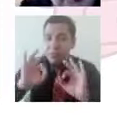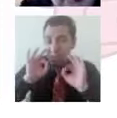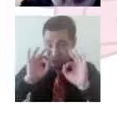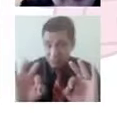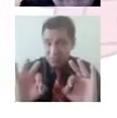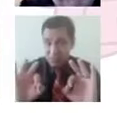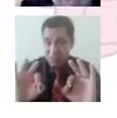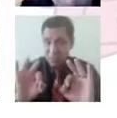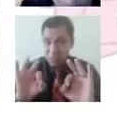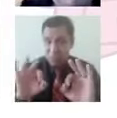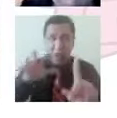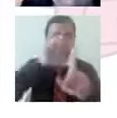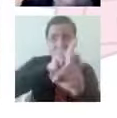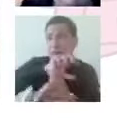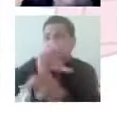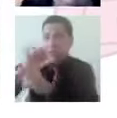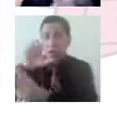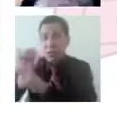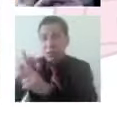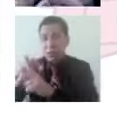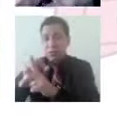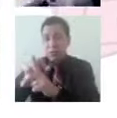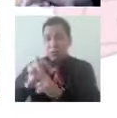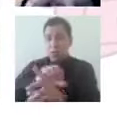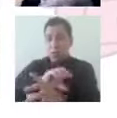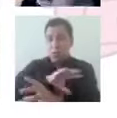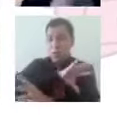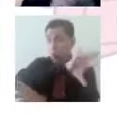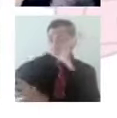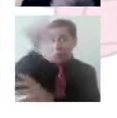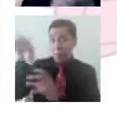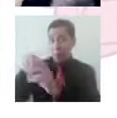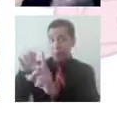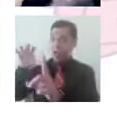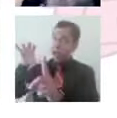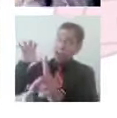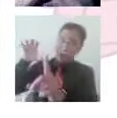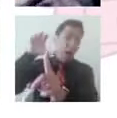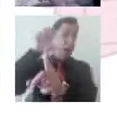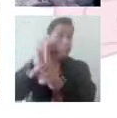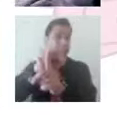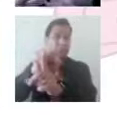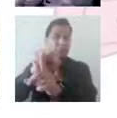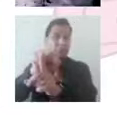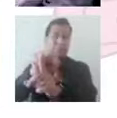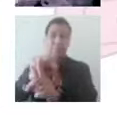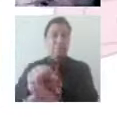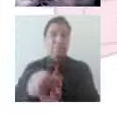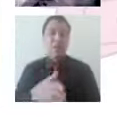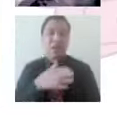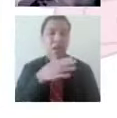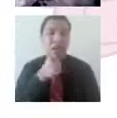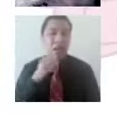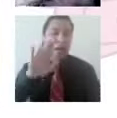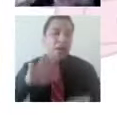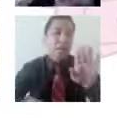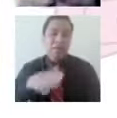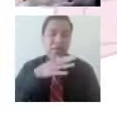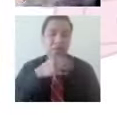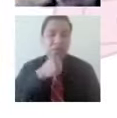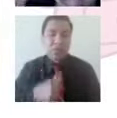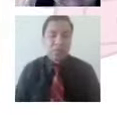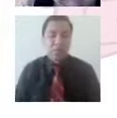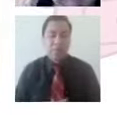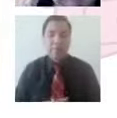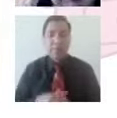queremos. Si yo les pidiera que ustedes eligieran uno de estos valores y le pudieran poner una calificación